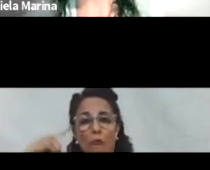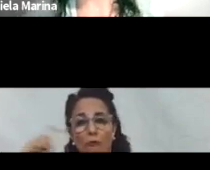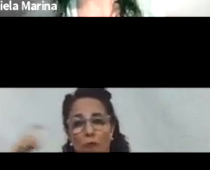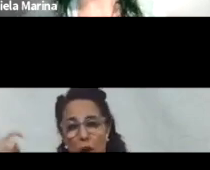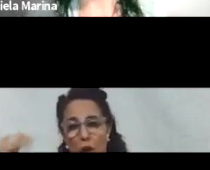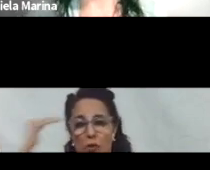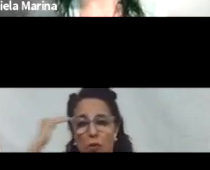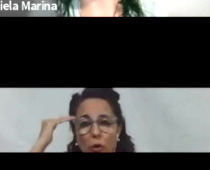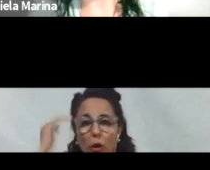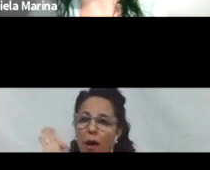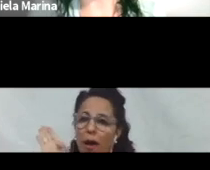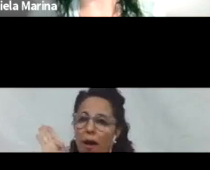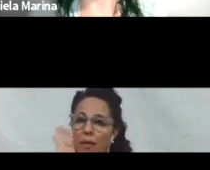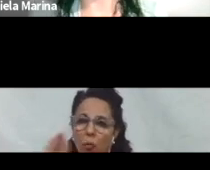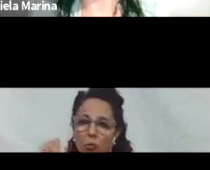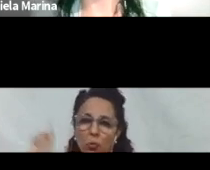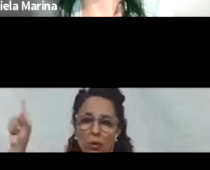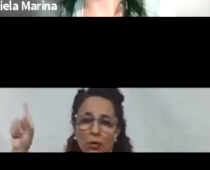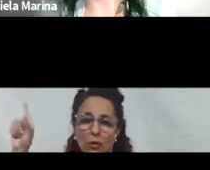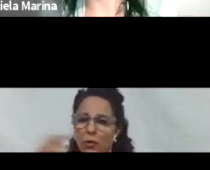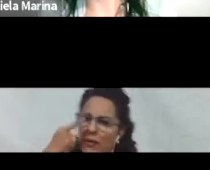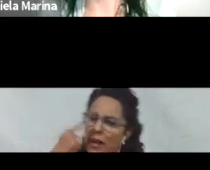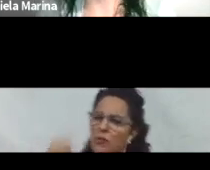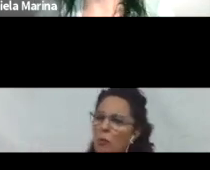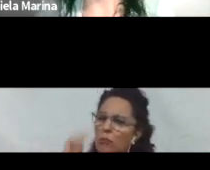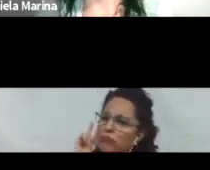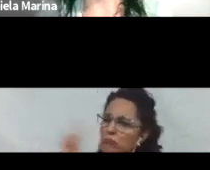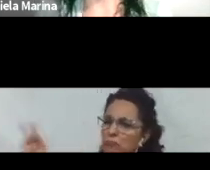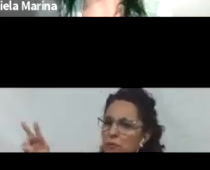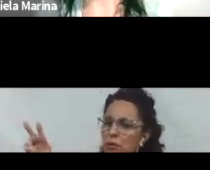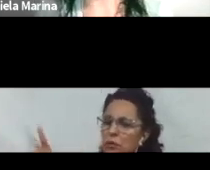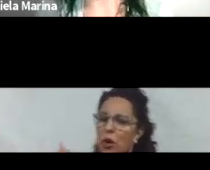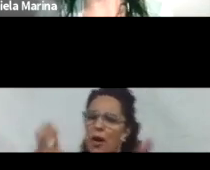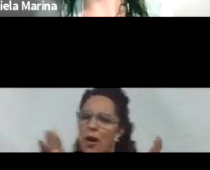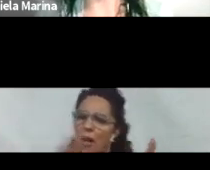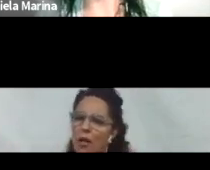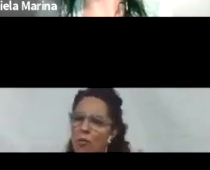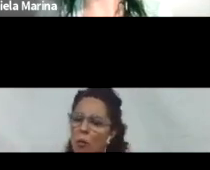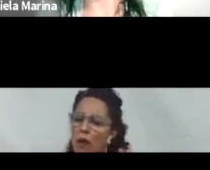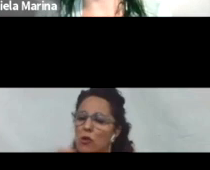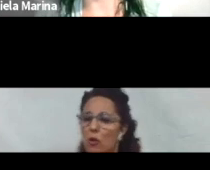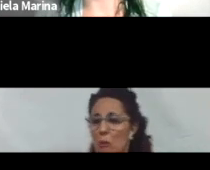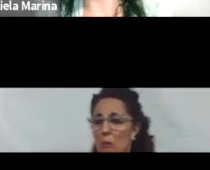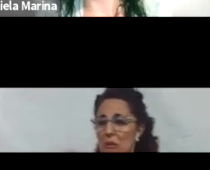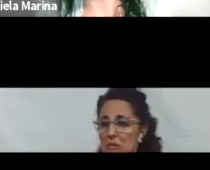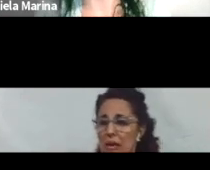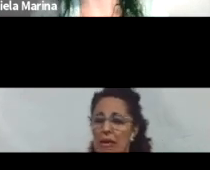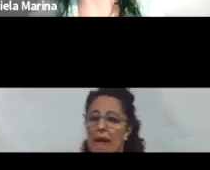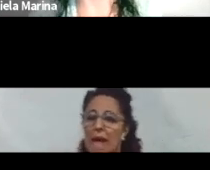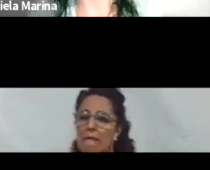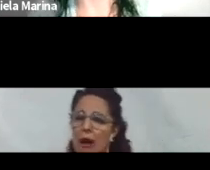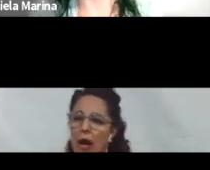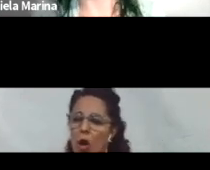Y nos interesó porque desde nuestra visión, la educación es la que nos enseña nuestros valores como personas.